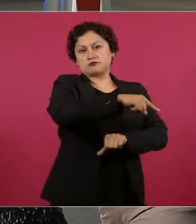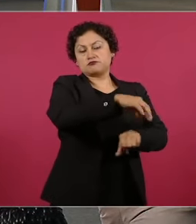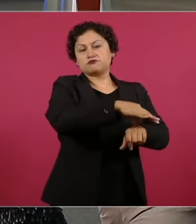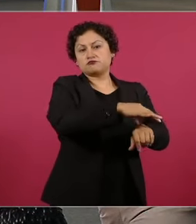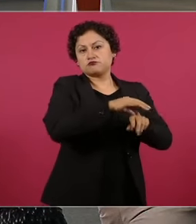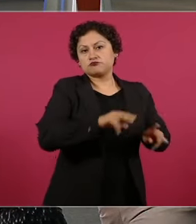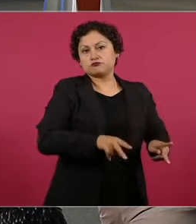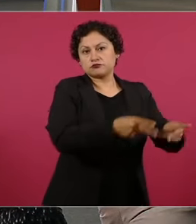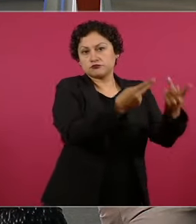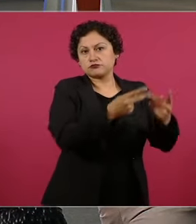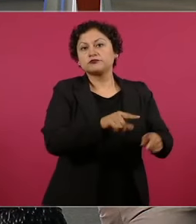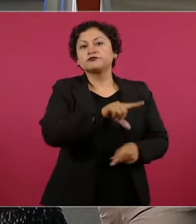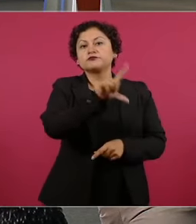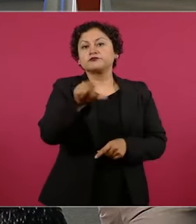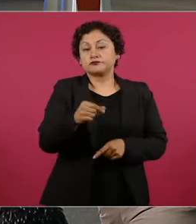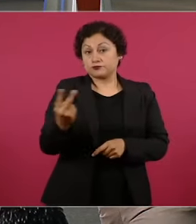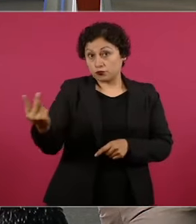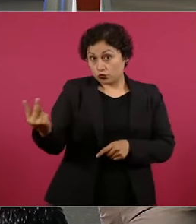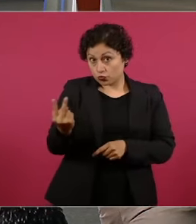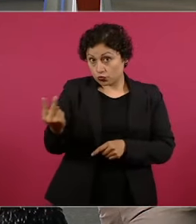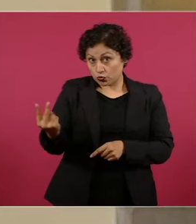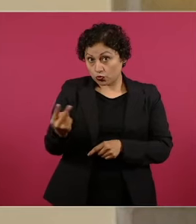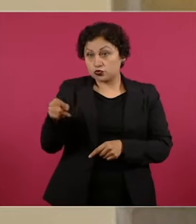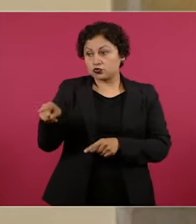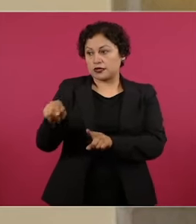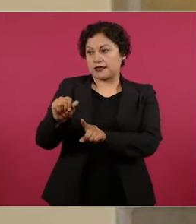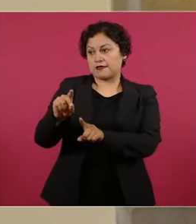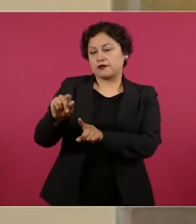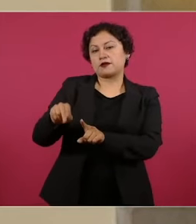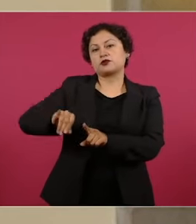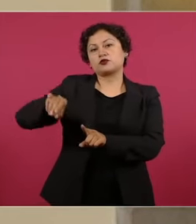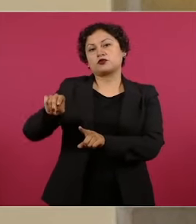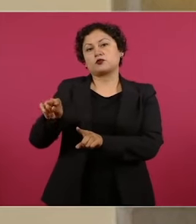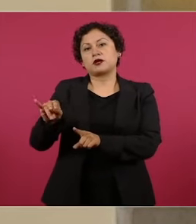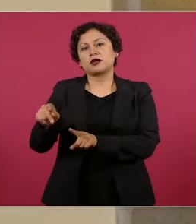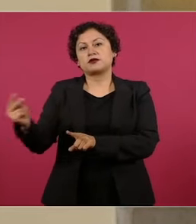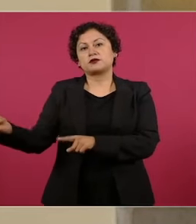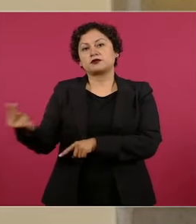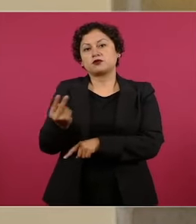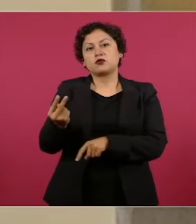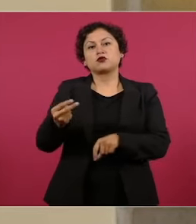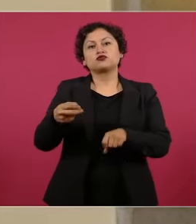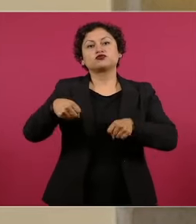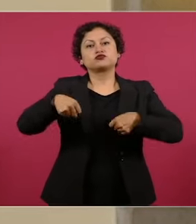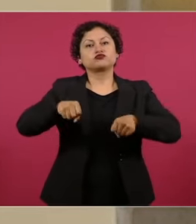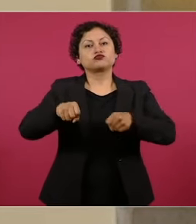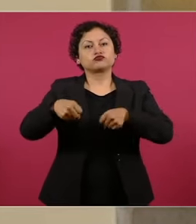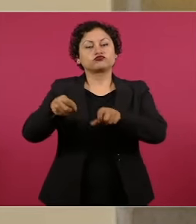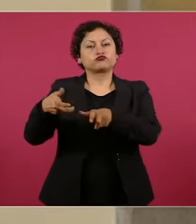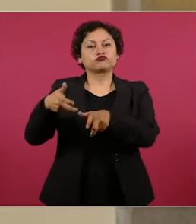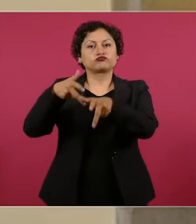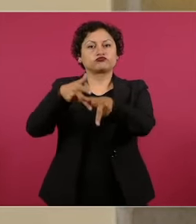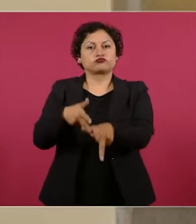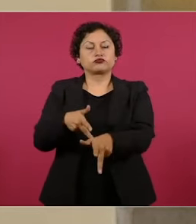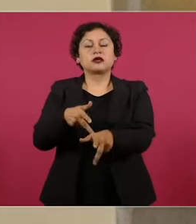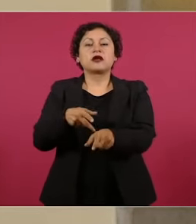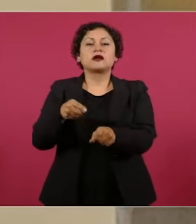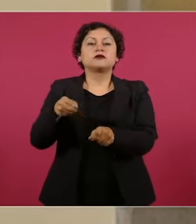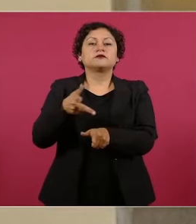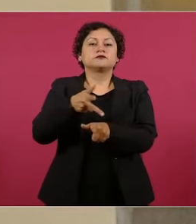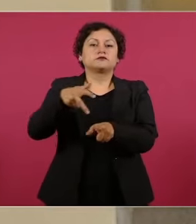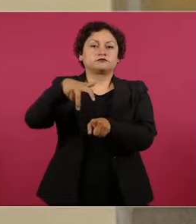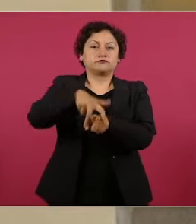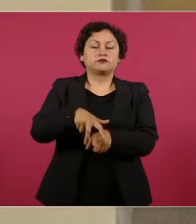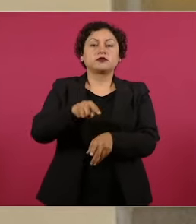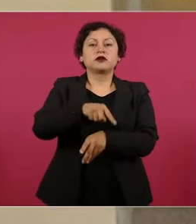los dos, Alberto junto con Giovanni, a bordo de una motocicleta se atrelaban al domicilio de la